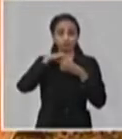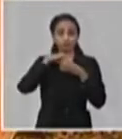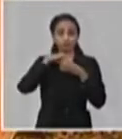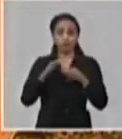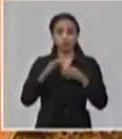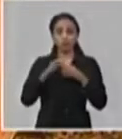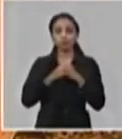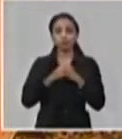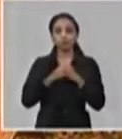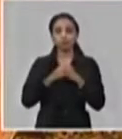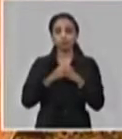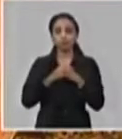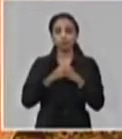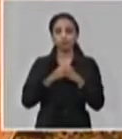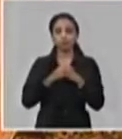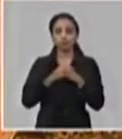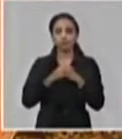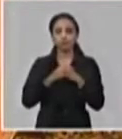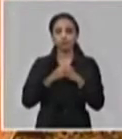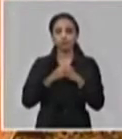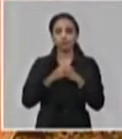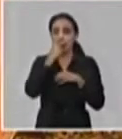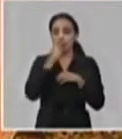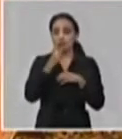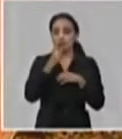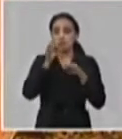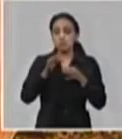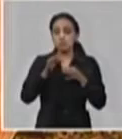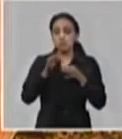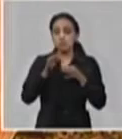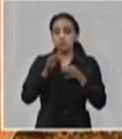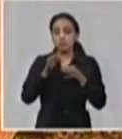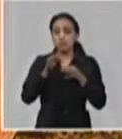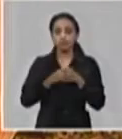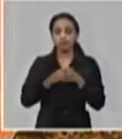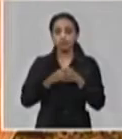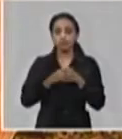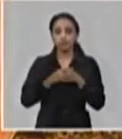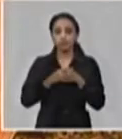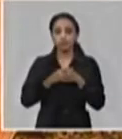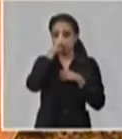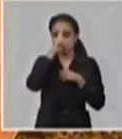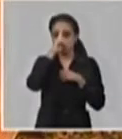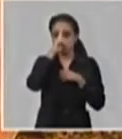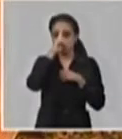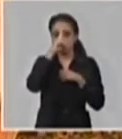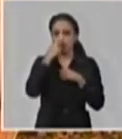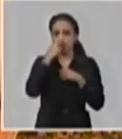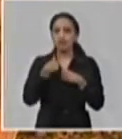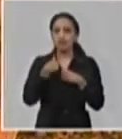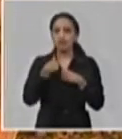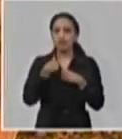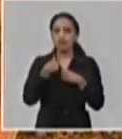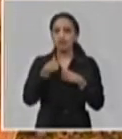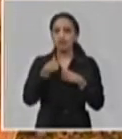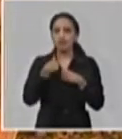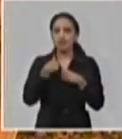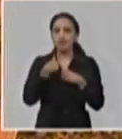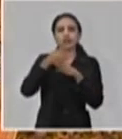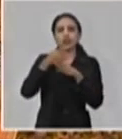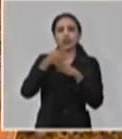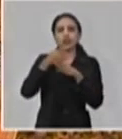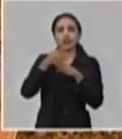y un poco va dirigido también al sector por dentro de la salud, es la mirada diferente a las